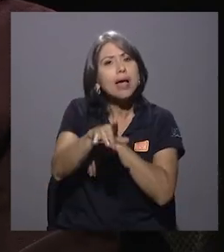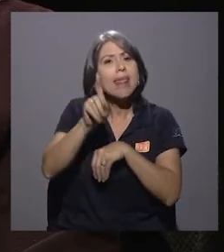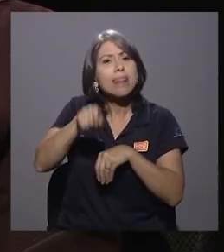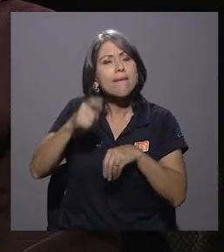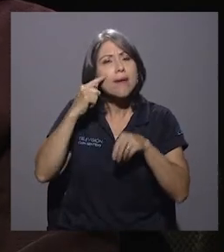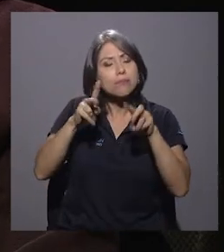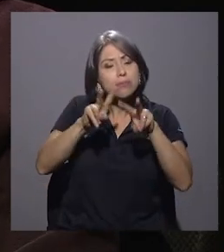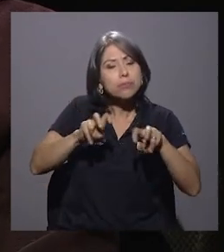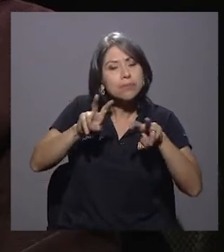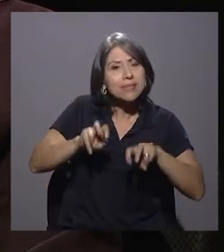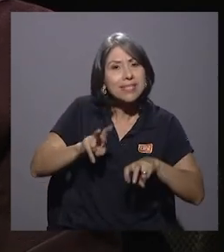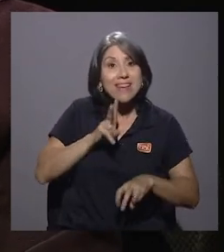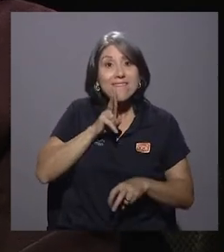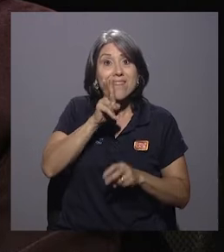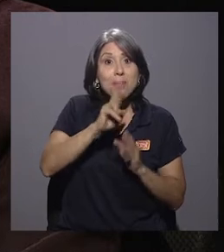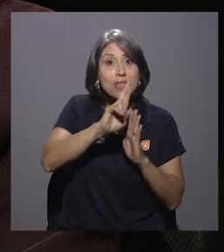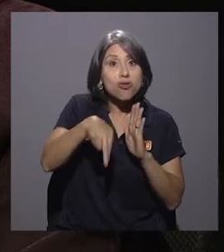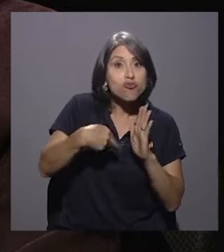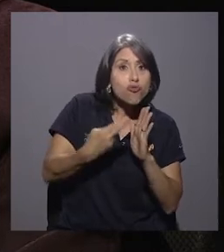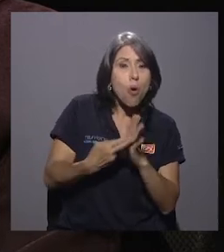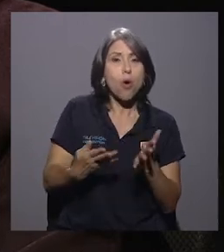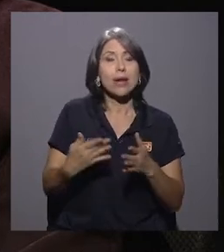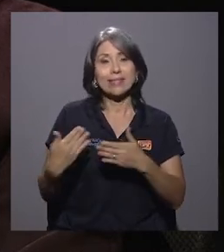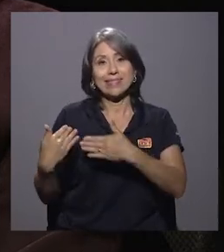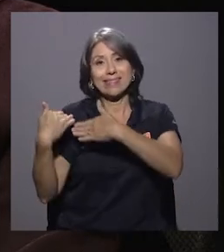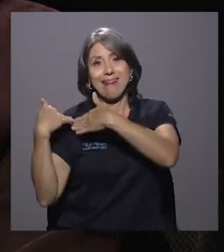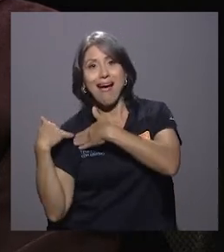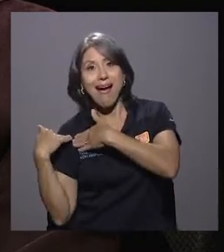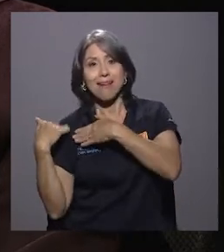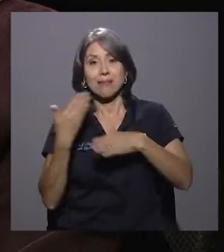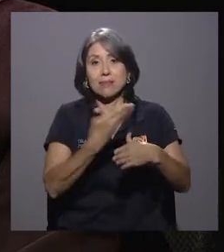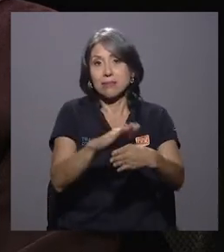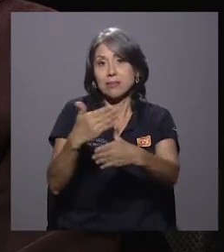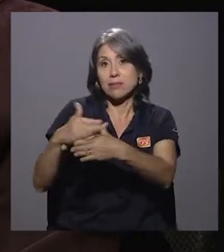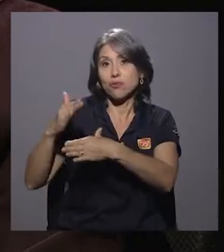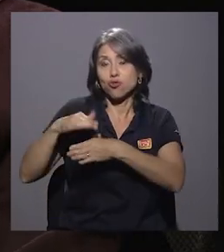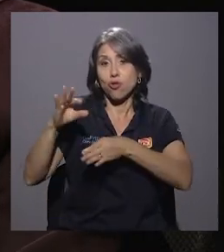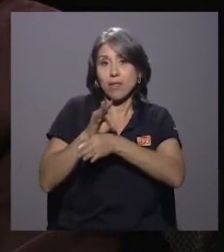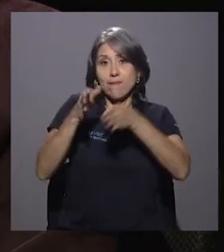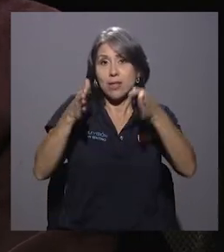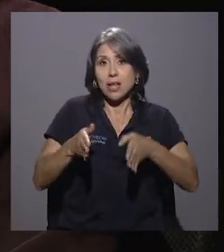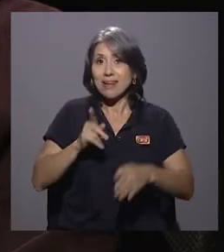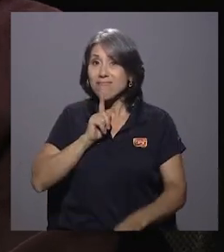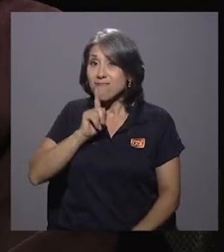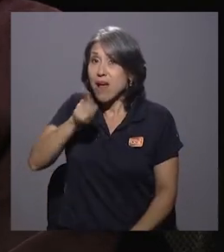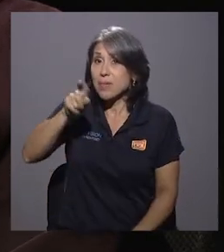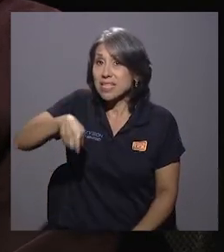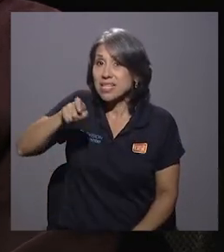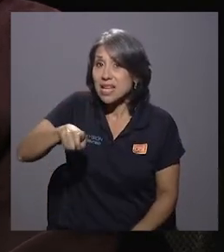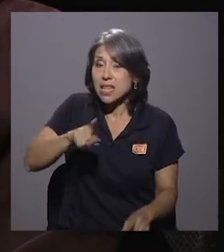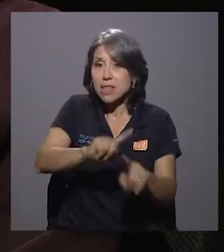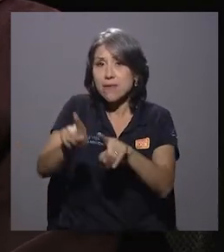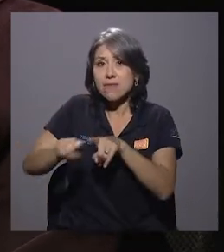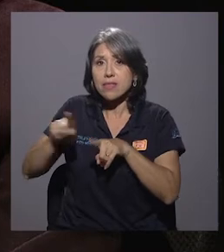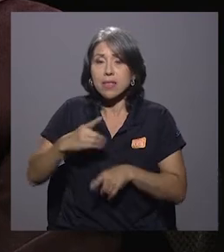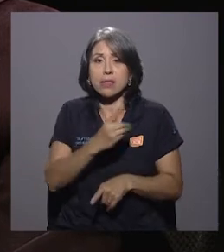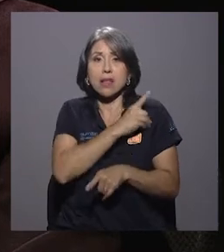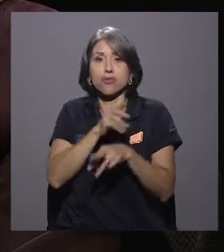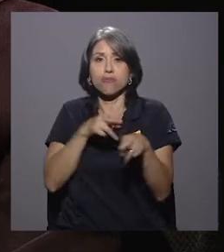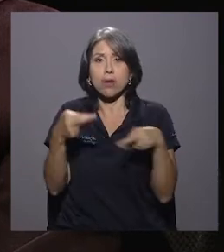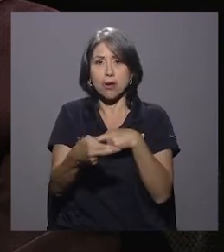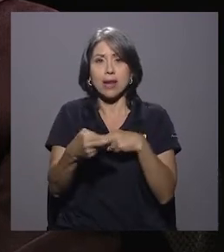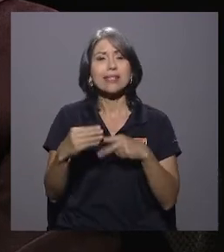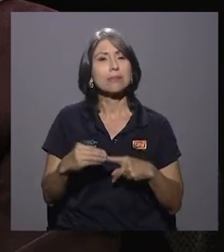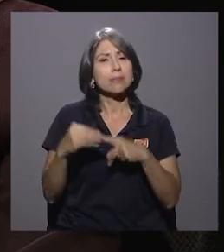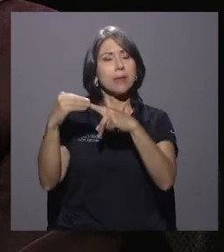roles, las cargas, la distribución del personal es la que realmente se requiere en las distintas direcciones regionales. Sobre